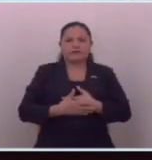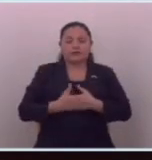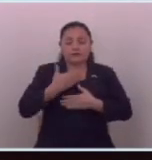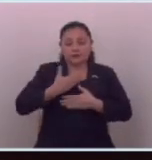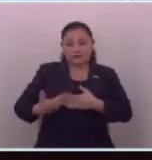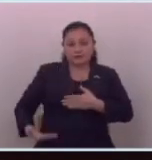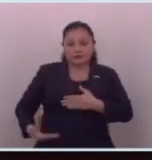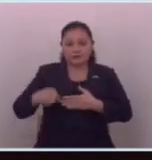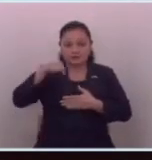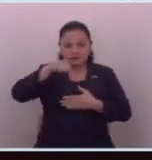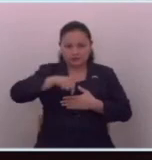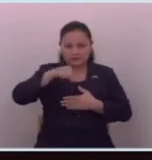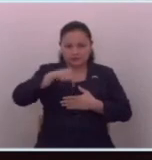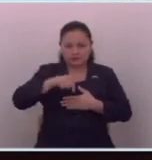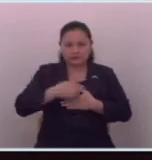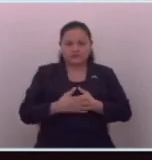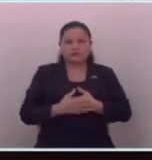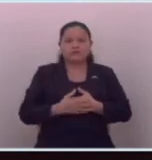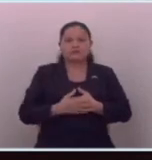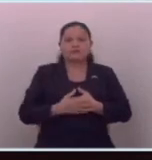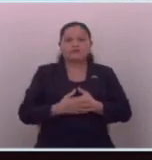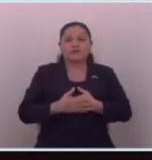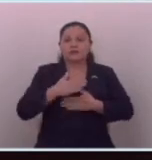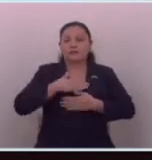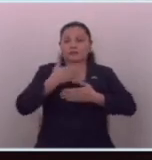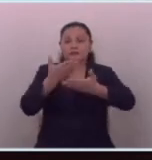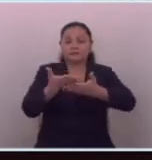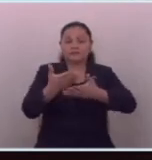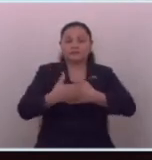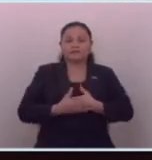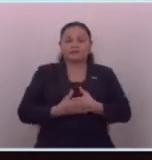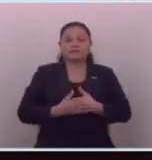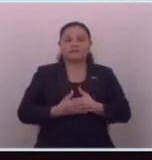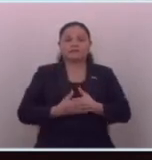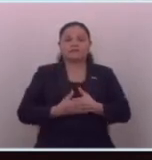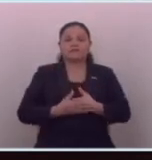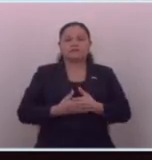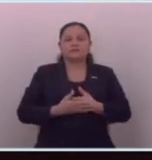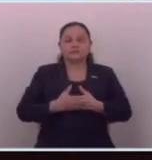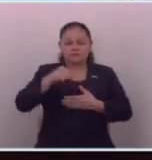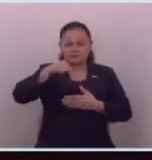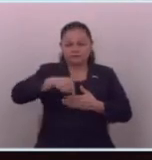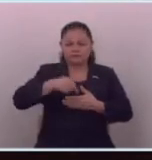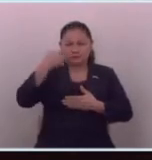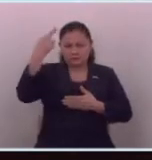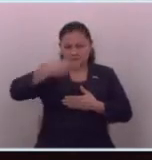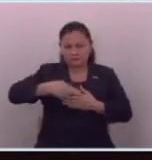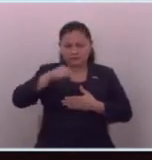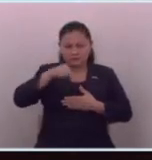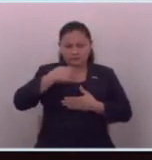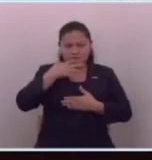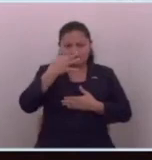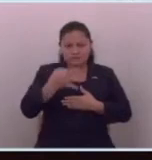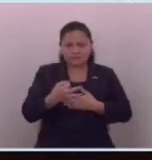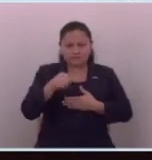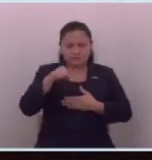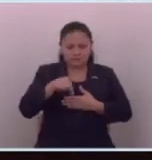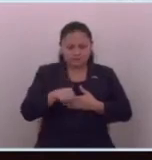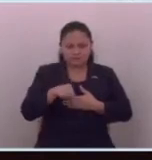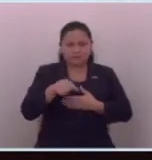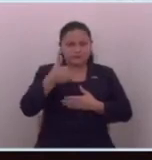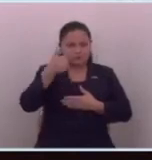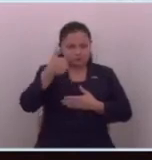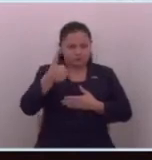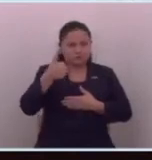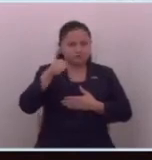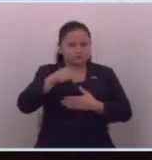el presidente el que donó y aquí hay una realidad aquí hay buenos